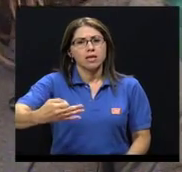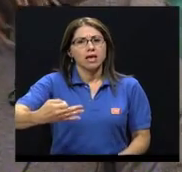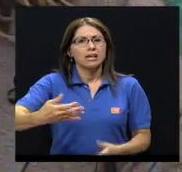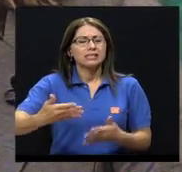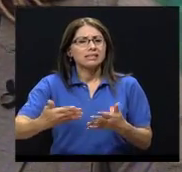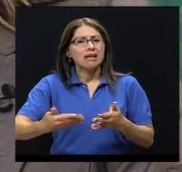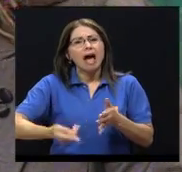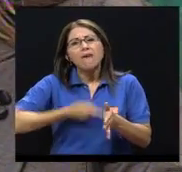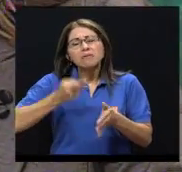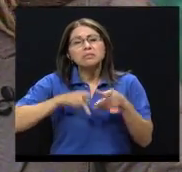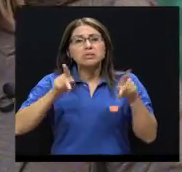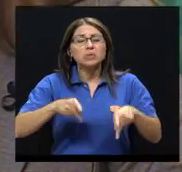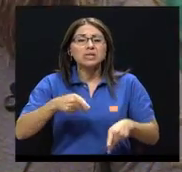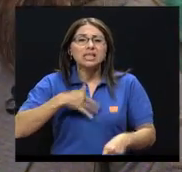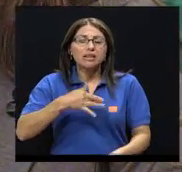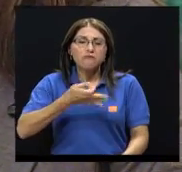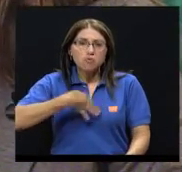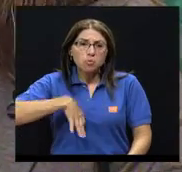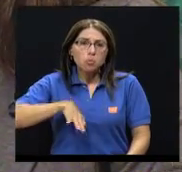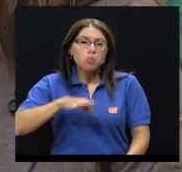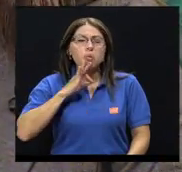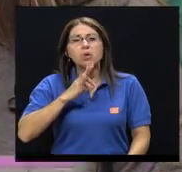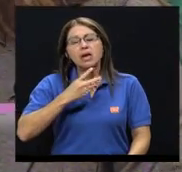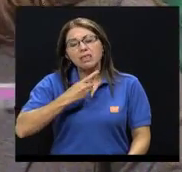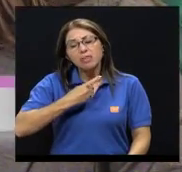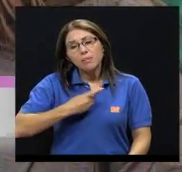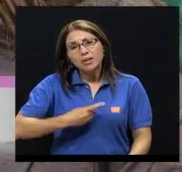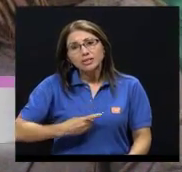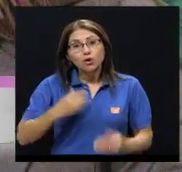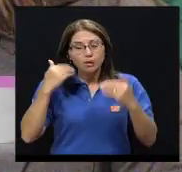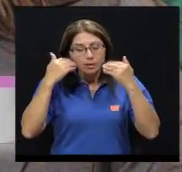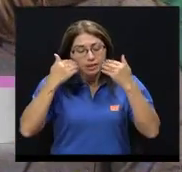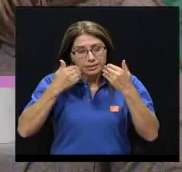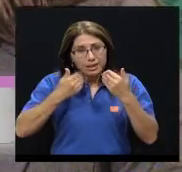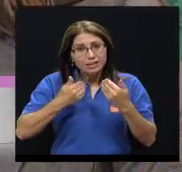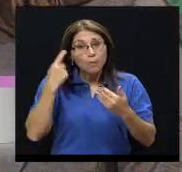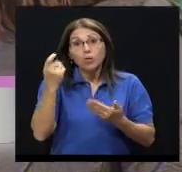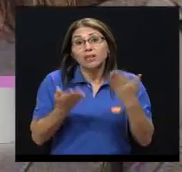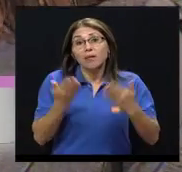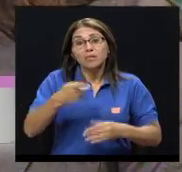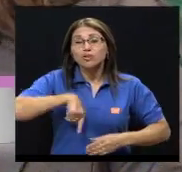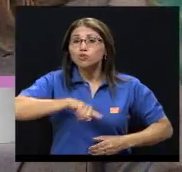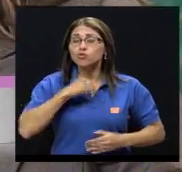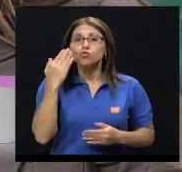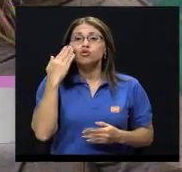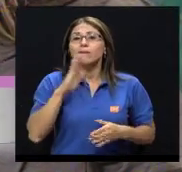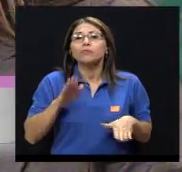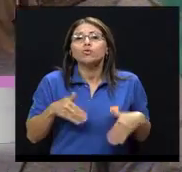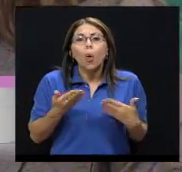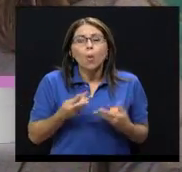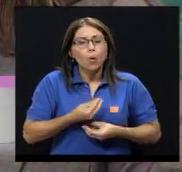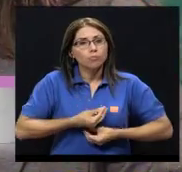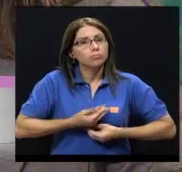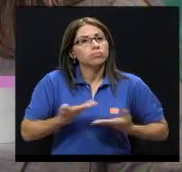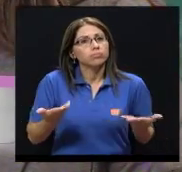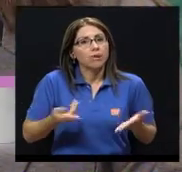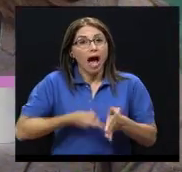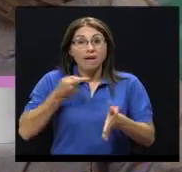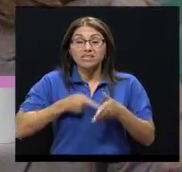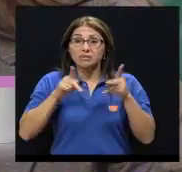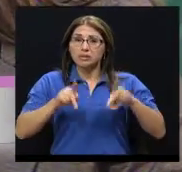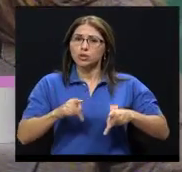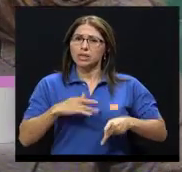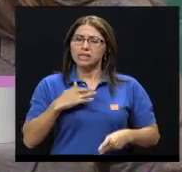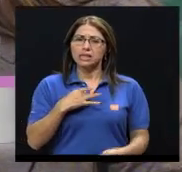aparezcan las frustraciones, la depresión, esas tristezas, porque tal vez no sabemos cómo expresarlos. A veces hay